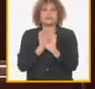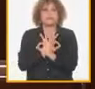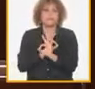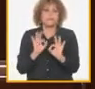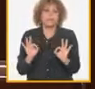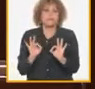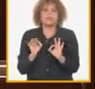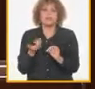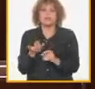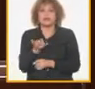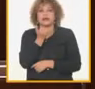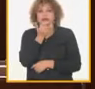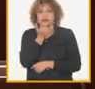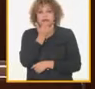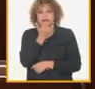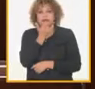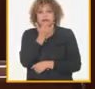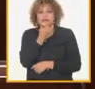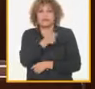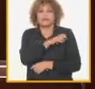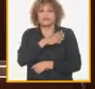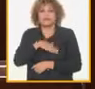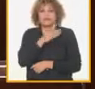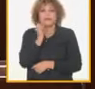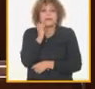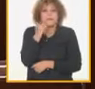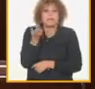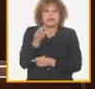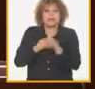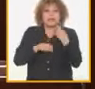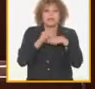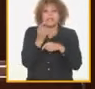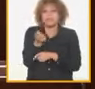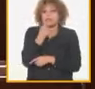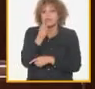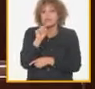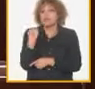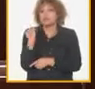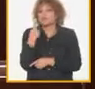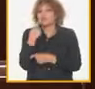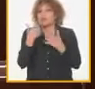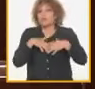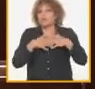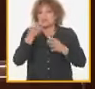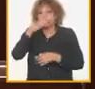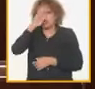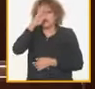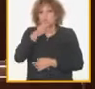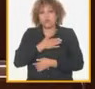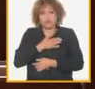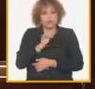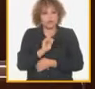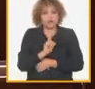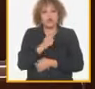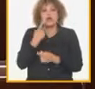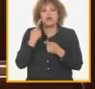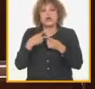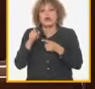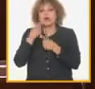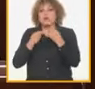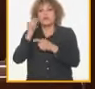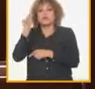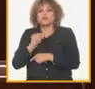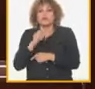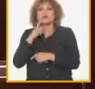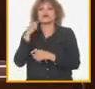los relacionados con la venta ilegal de medicamentos no sólo los que producimos internamente sino aquellas personas que autorizadas por el